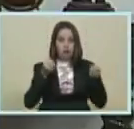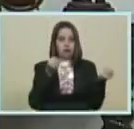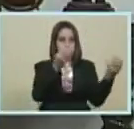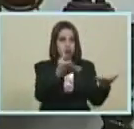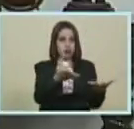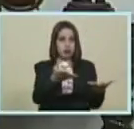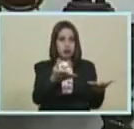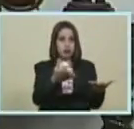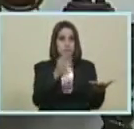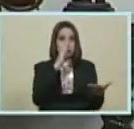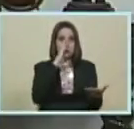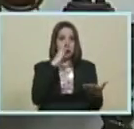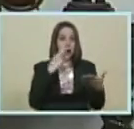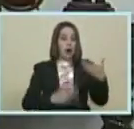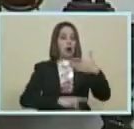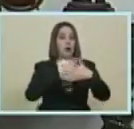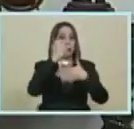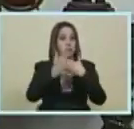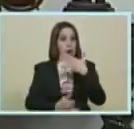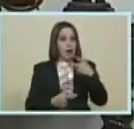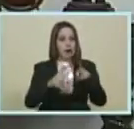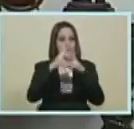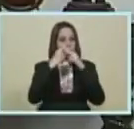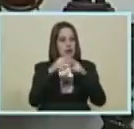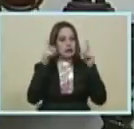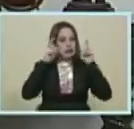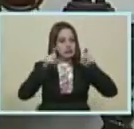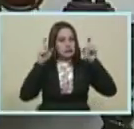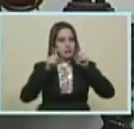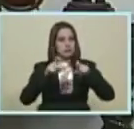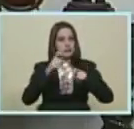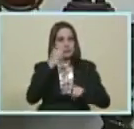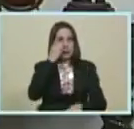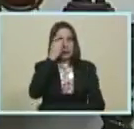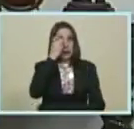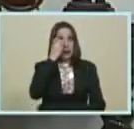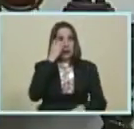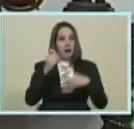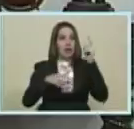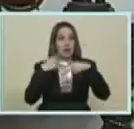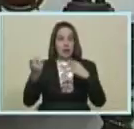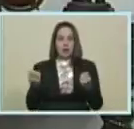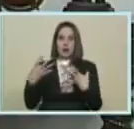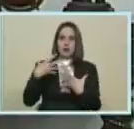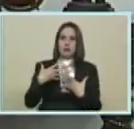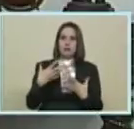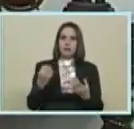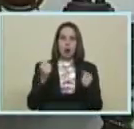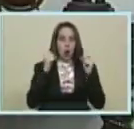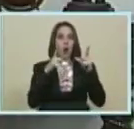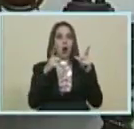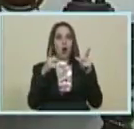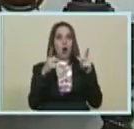Con el plan El taller Cuando volvió Sorpresa